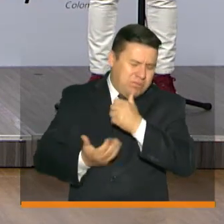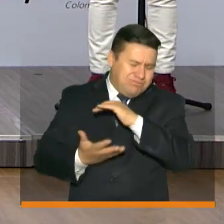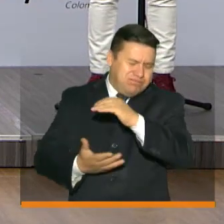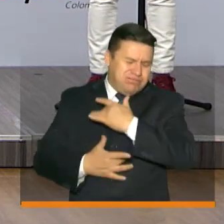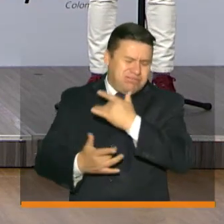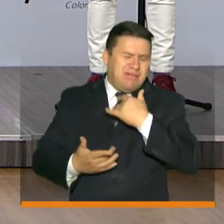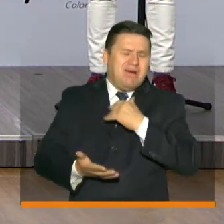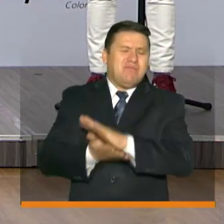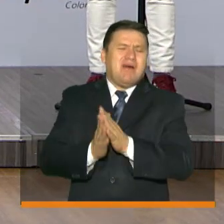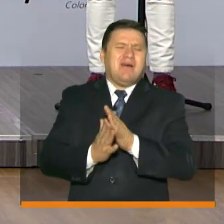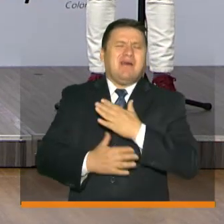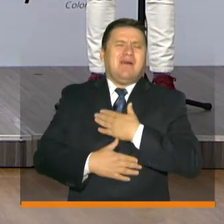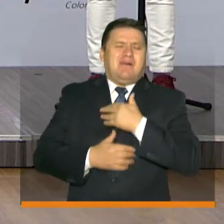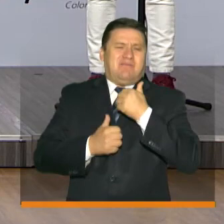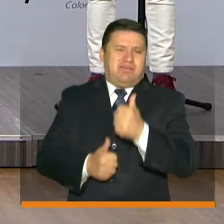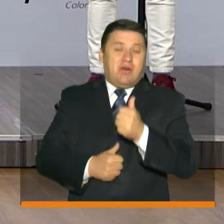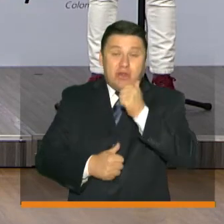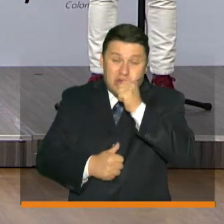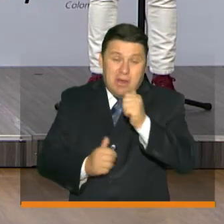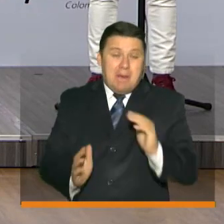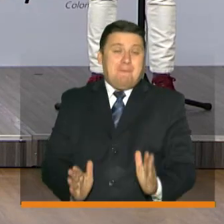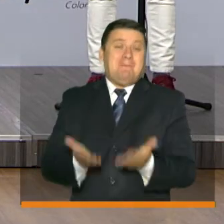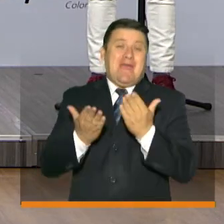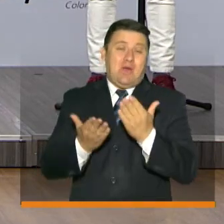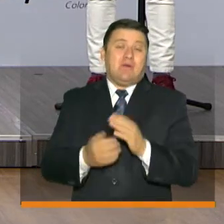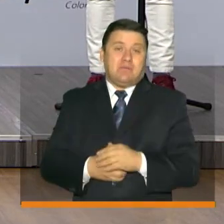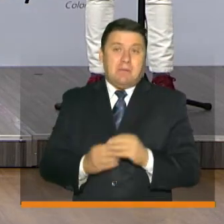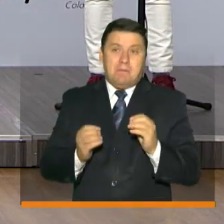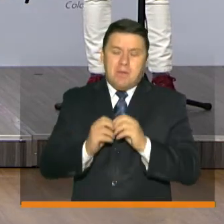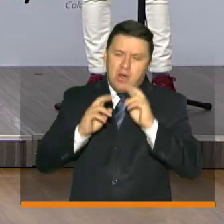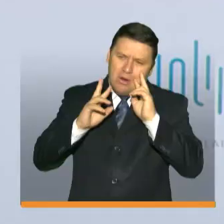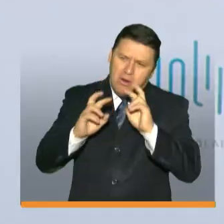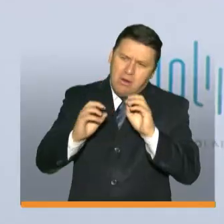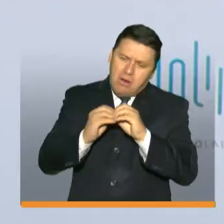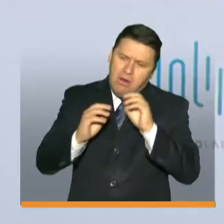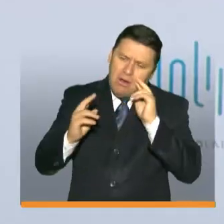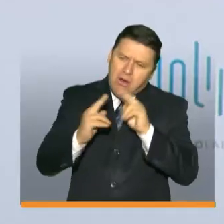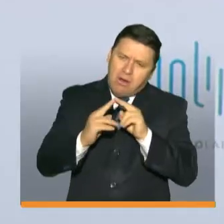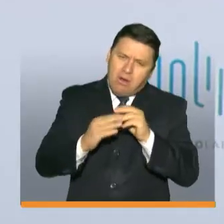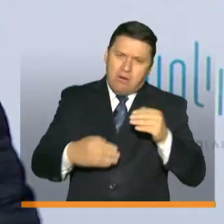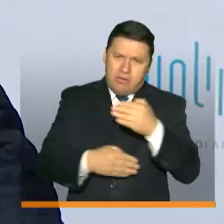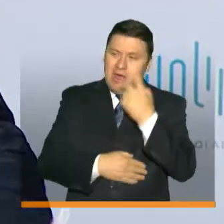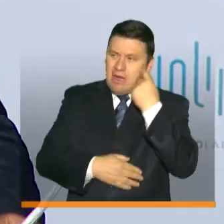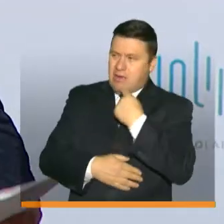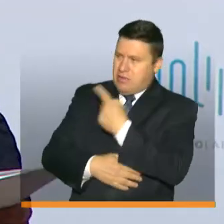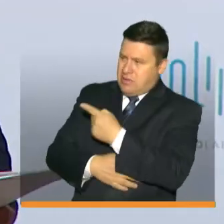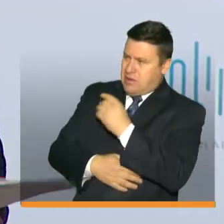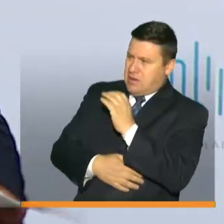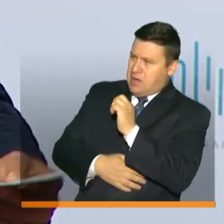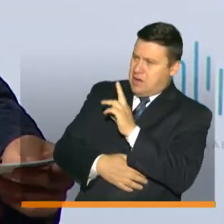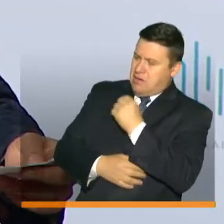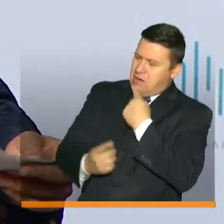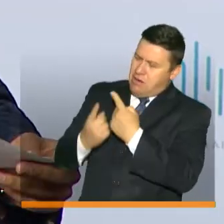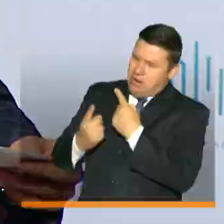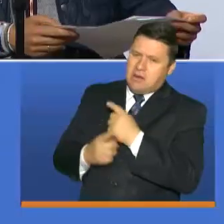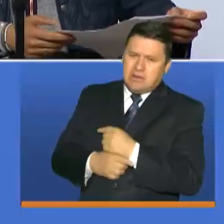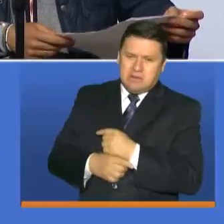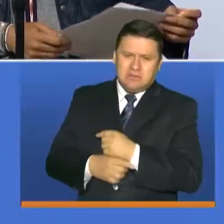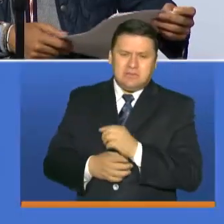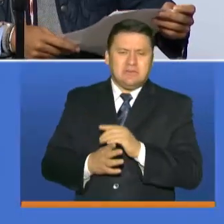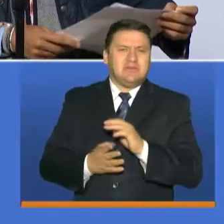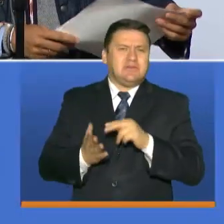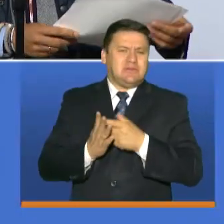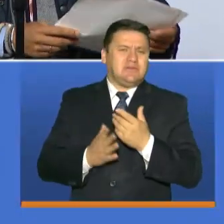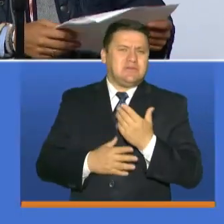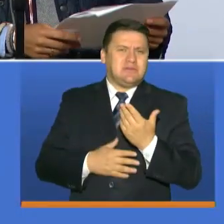con la tranquilidad de que estamos para mejorar todos los días. Y también entre más conozco a la Fundación, y ayer hablaba contigo, Caro, y todo lo que hay detrás de lo que la